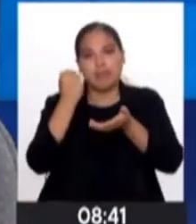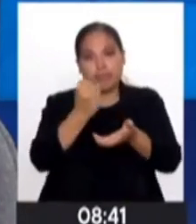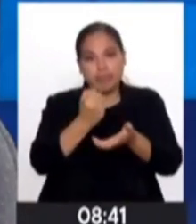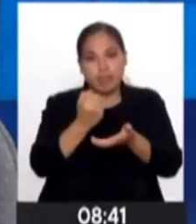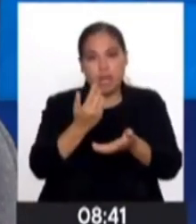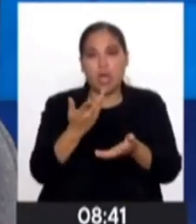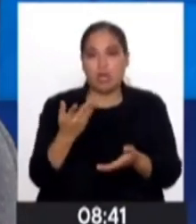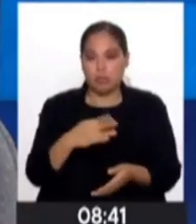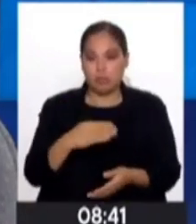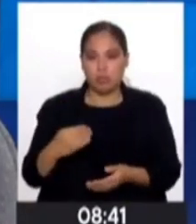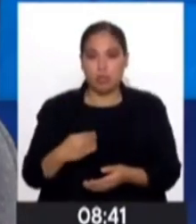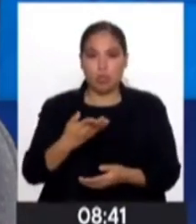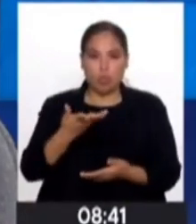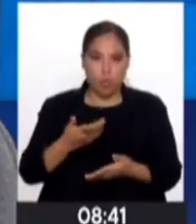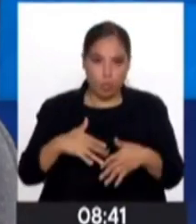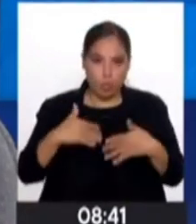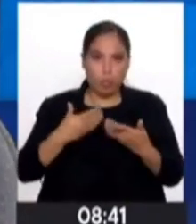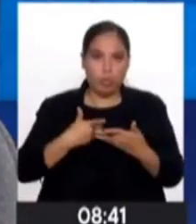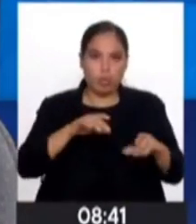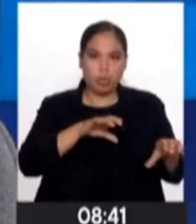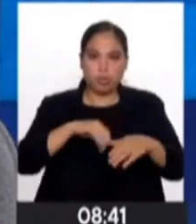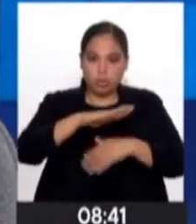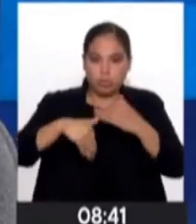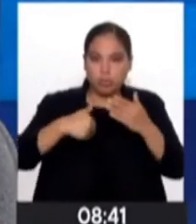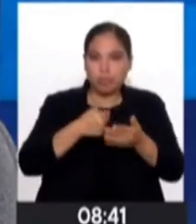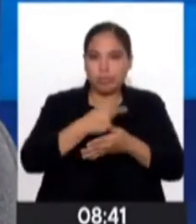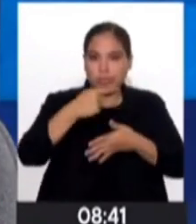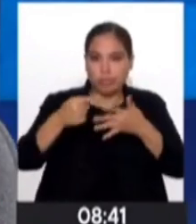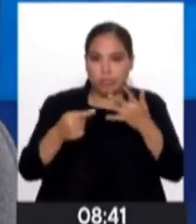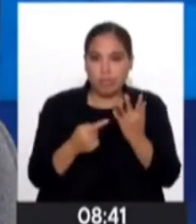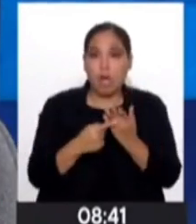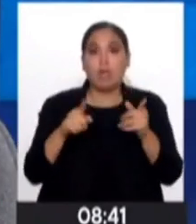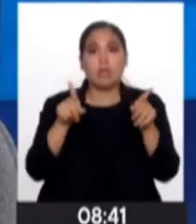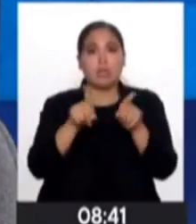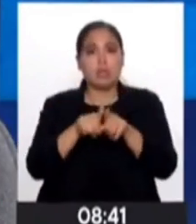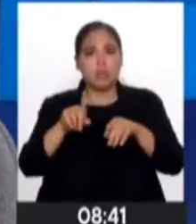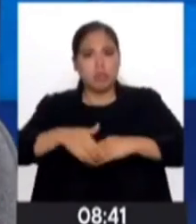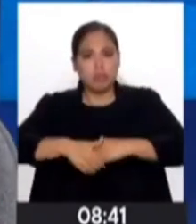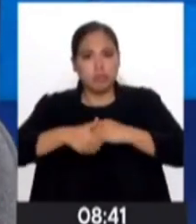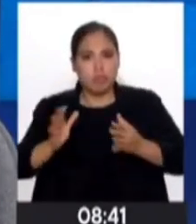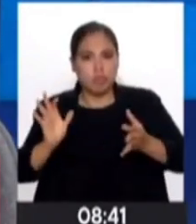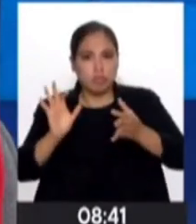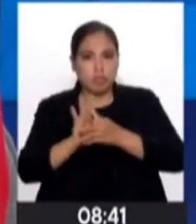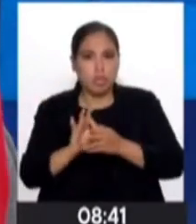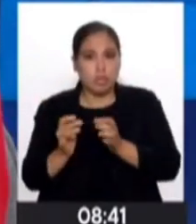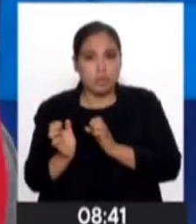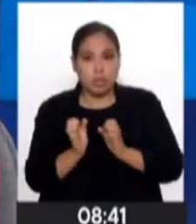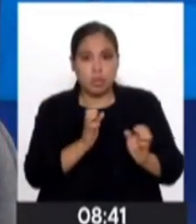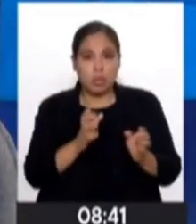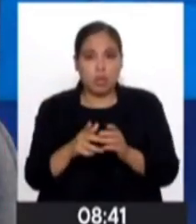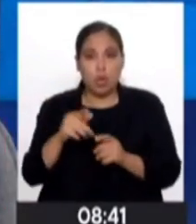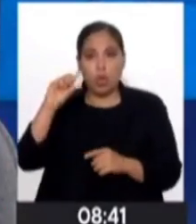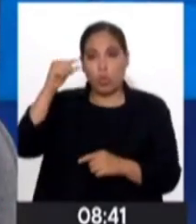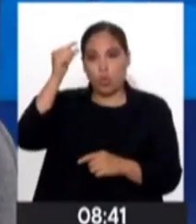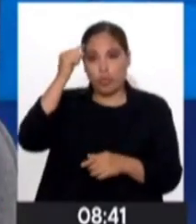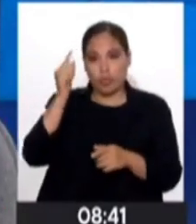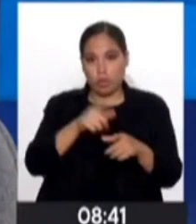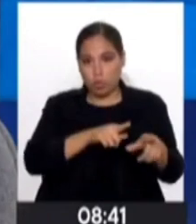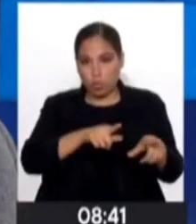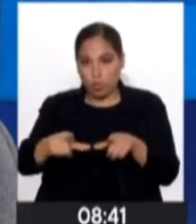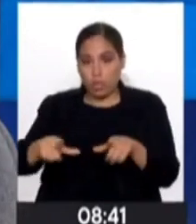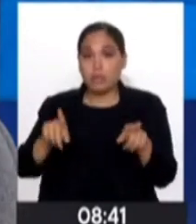asigna para poder cumplir con estas casas. Tenemos alianzas estratégicas, que es lo importante, con gobiernos locales, con